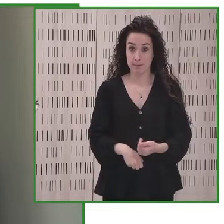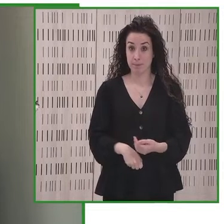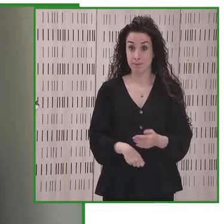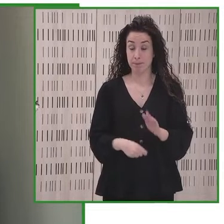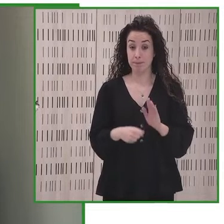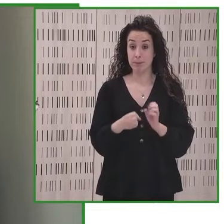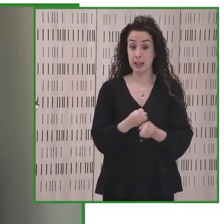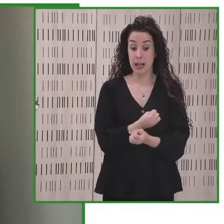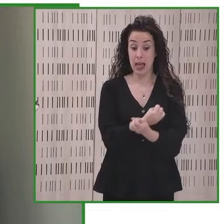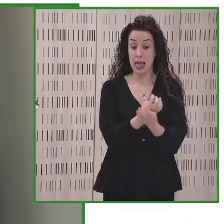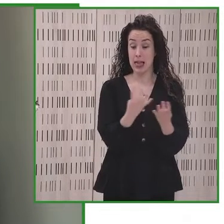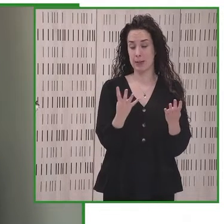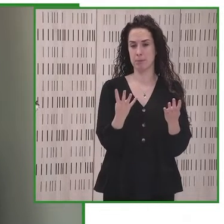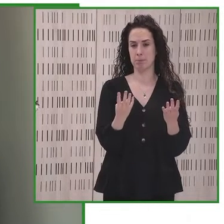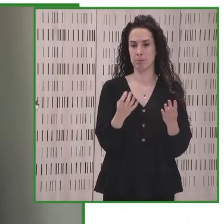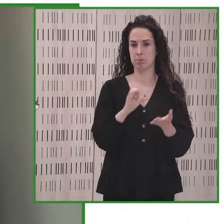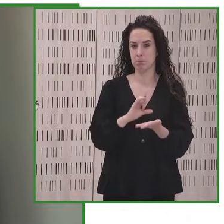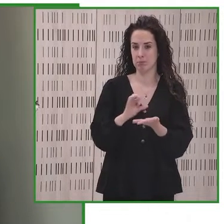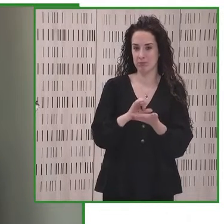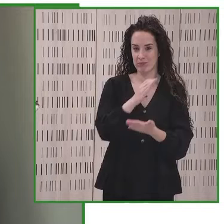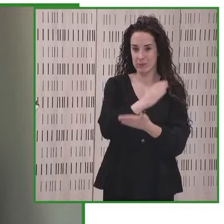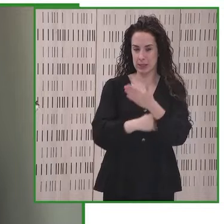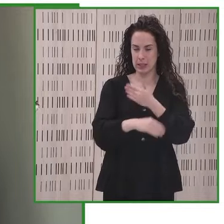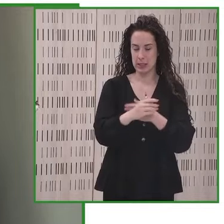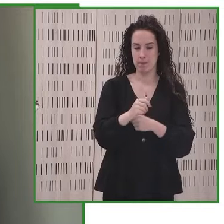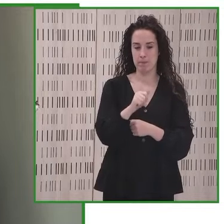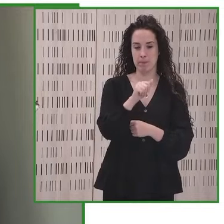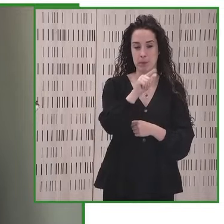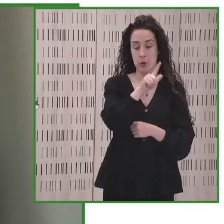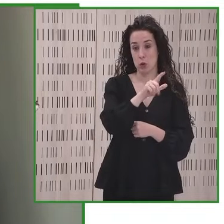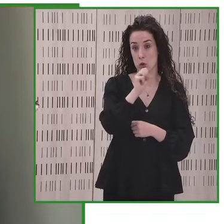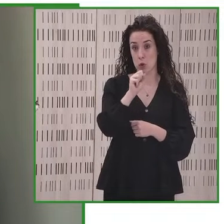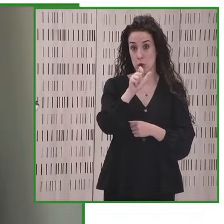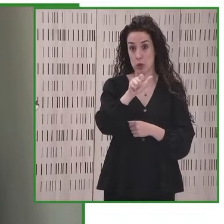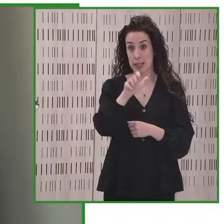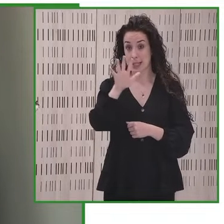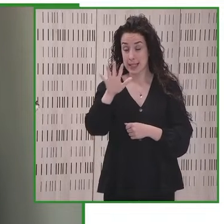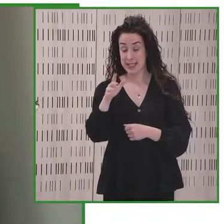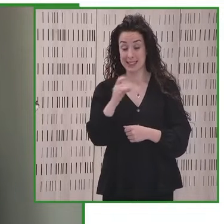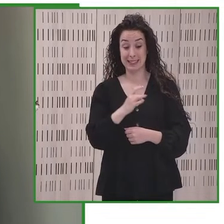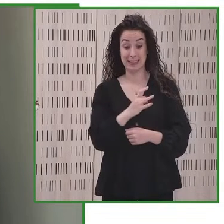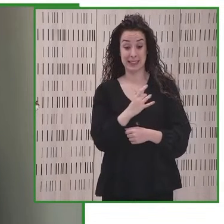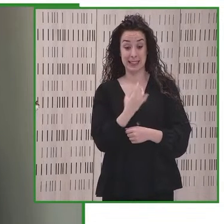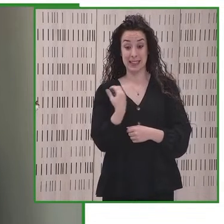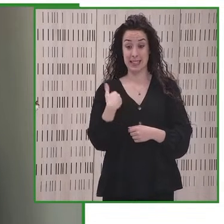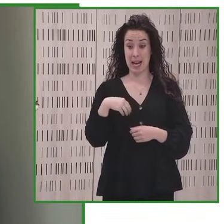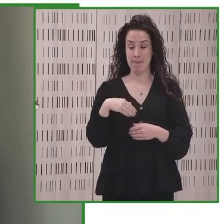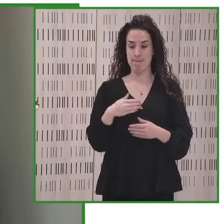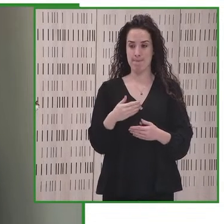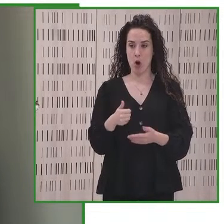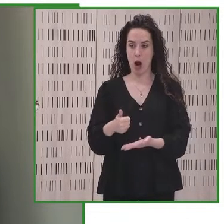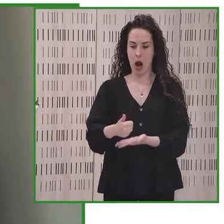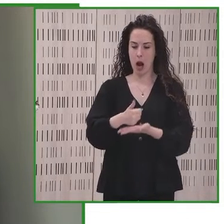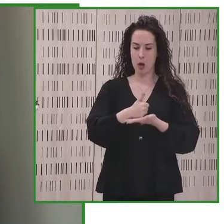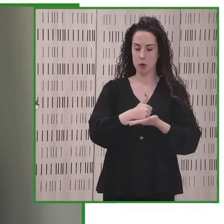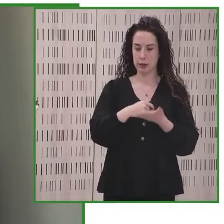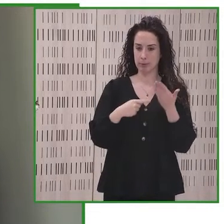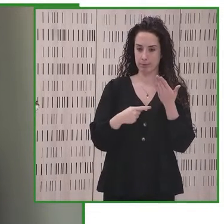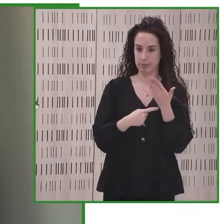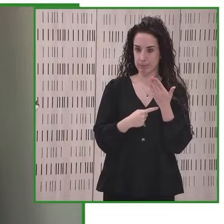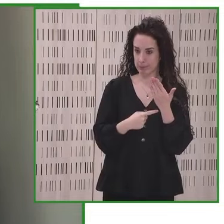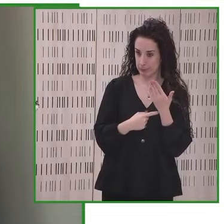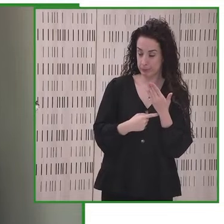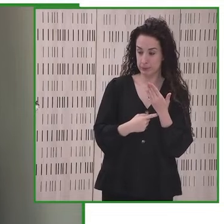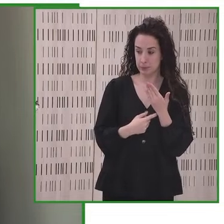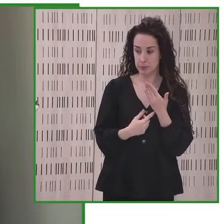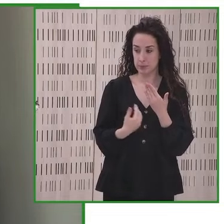entrega el Servicio Nacional de Discapacidad que data en 2015 En Chile, las ayudas técnicas, servicios de apoyo y entornos